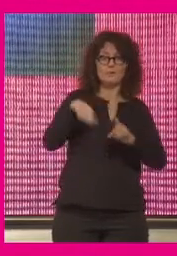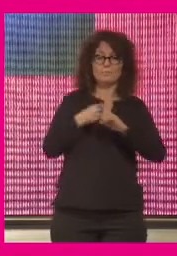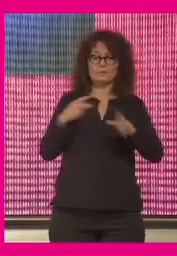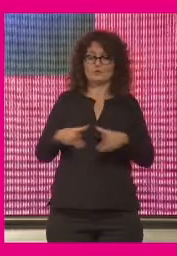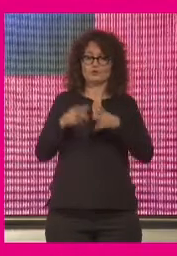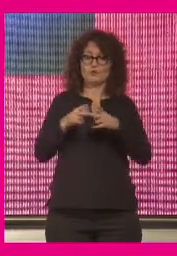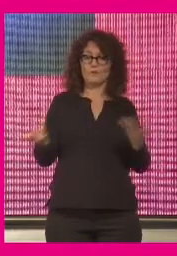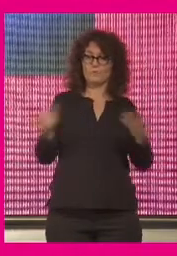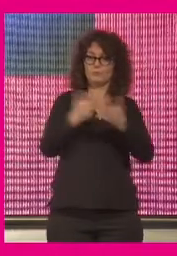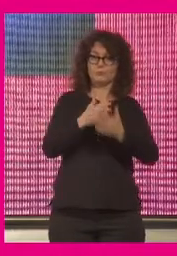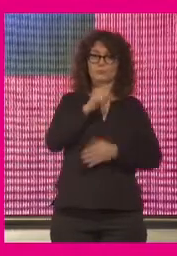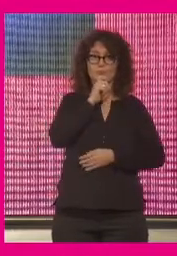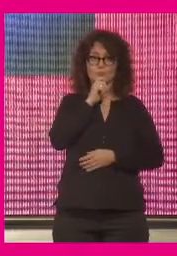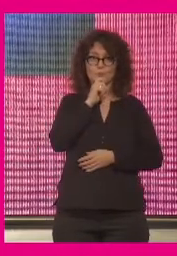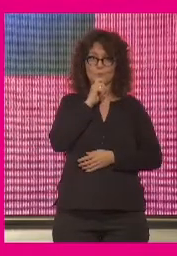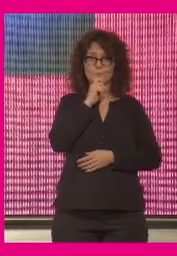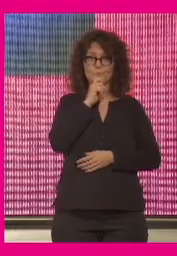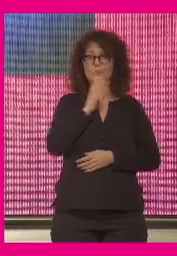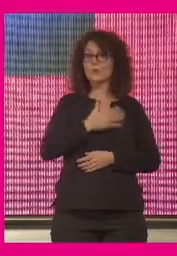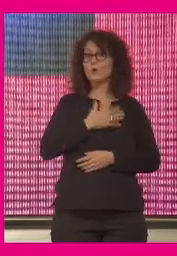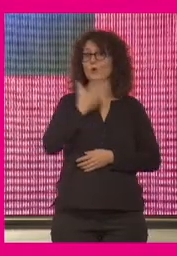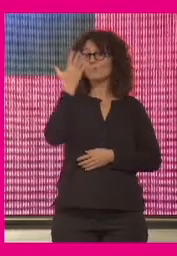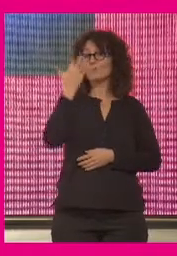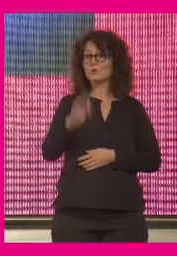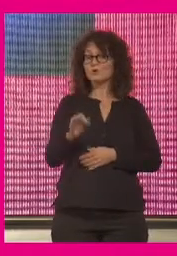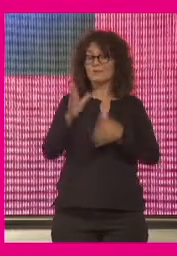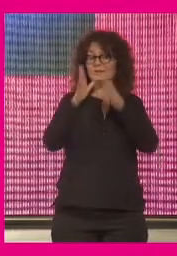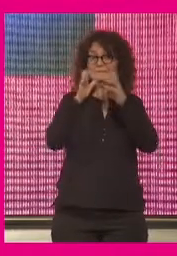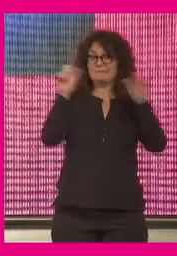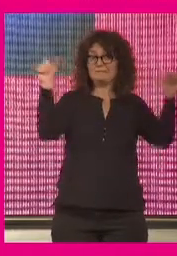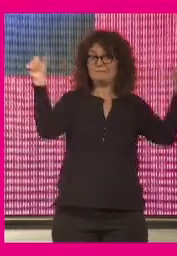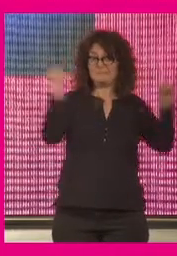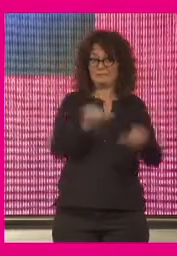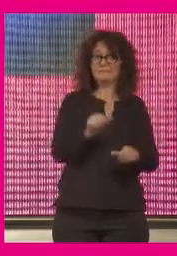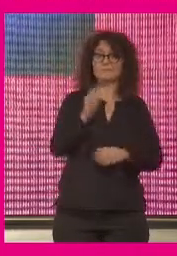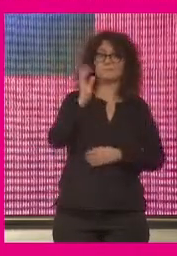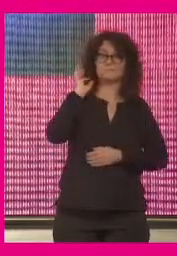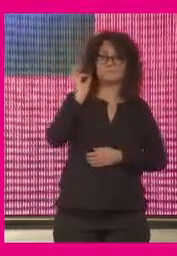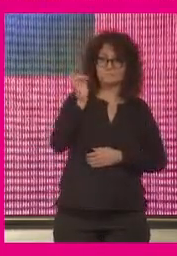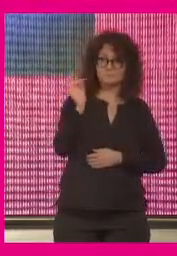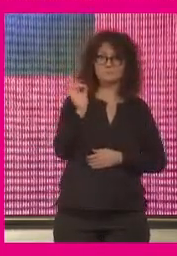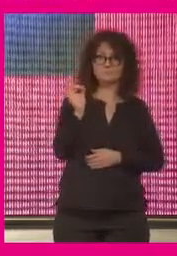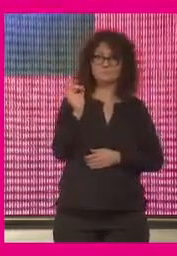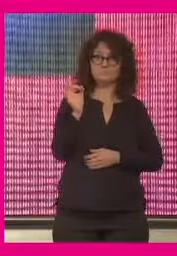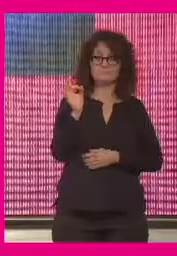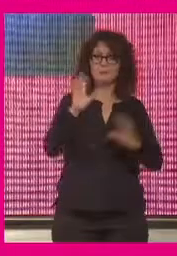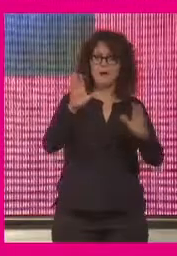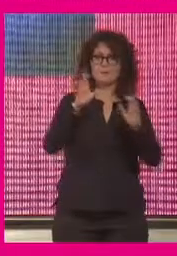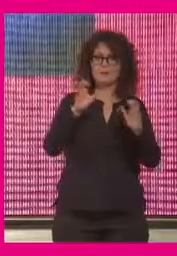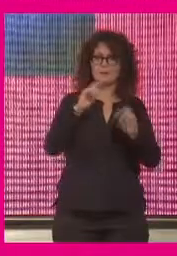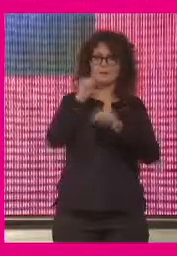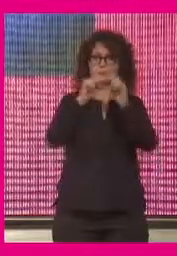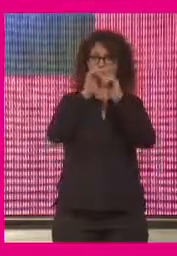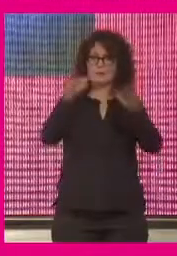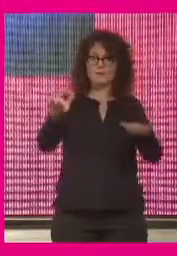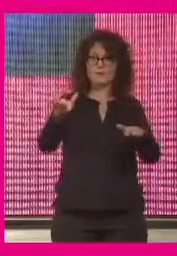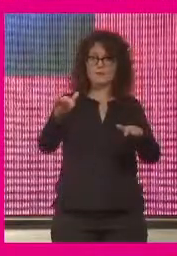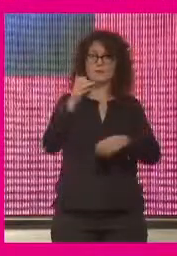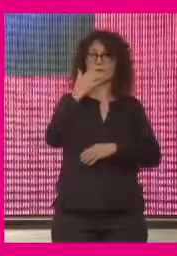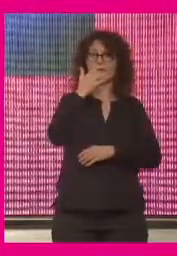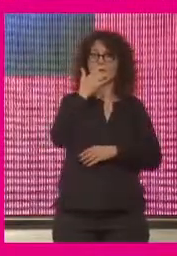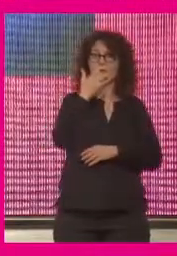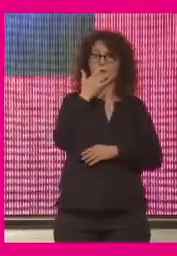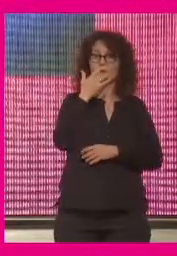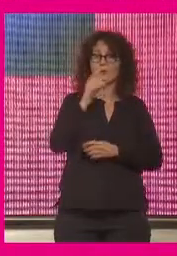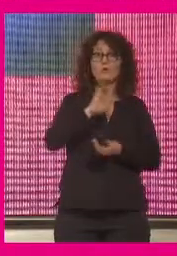social en la lista de posibles desastres efectivamente llevan mucho tiempo apareciendo las pandemias todo lo que tiene que ver con el cambio